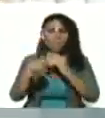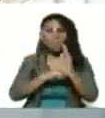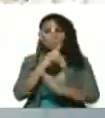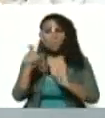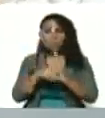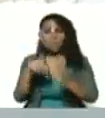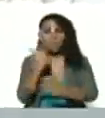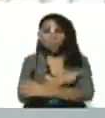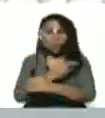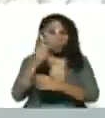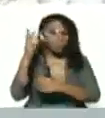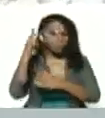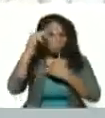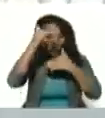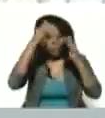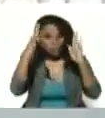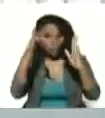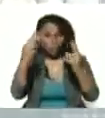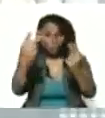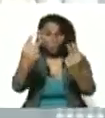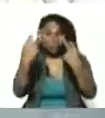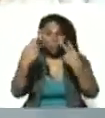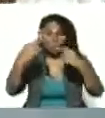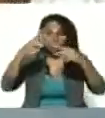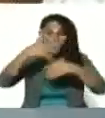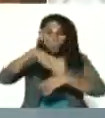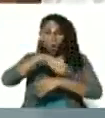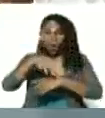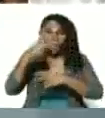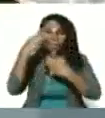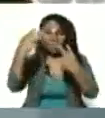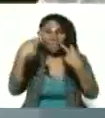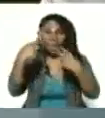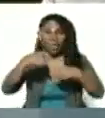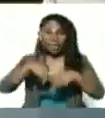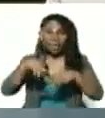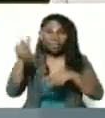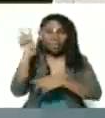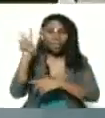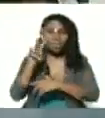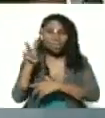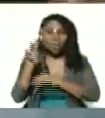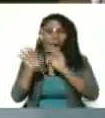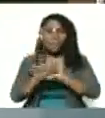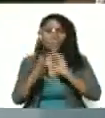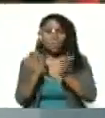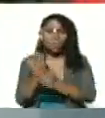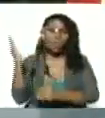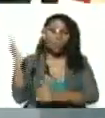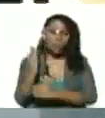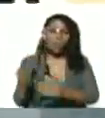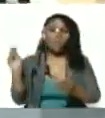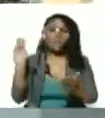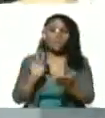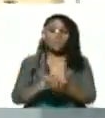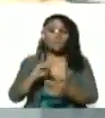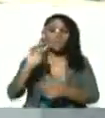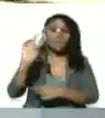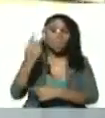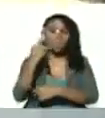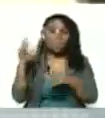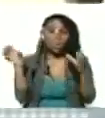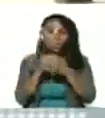oído a todo el que me escuche en Venezuela a todo el que me escuche en el mundo vendrá una segunda generación de vacunas